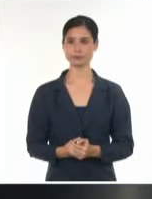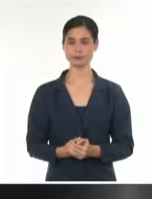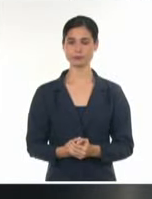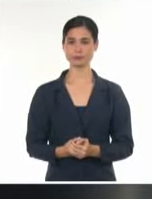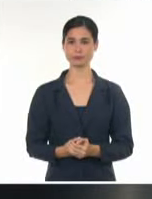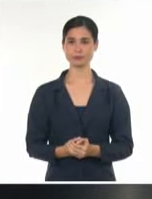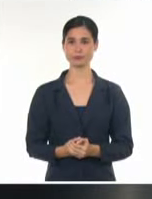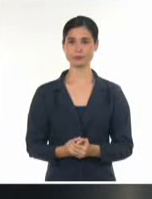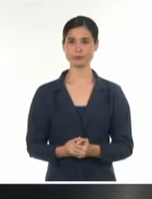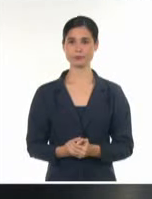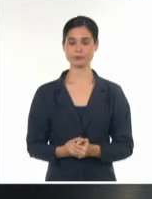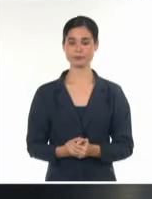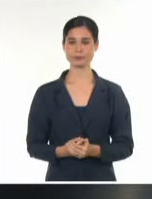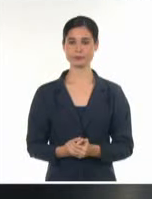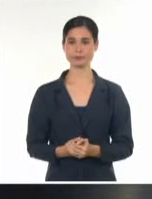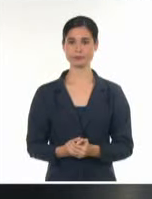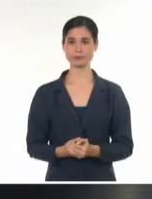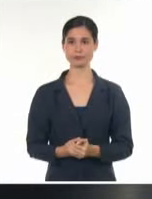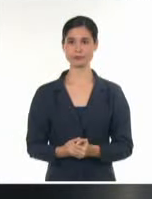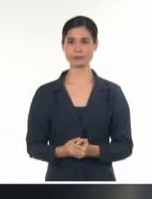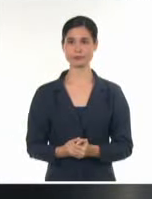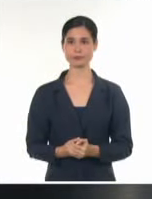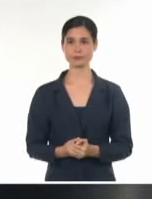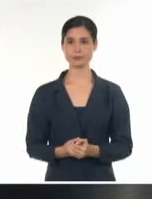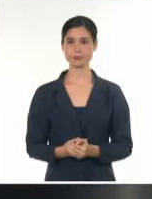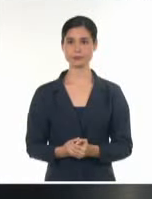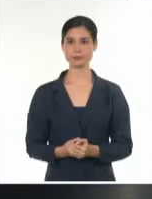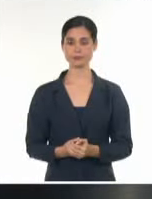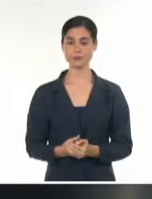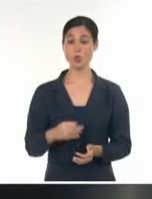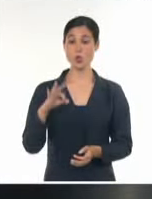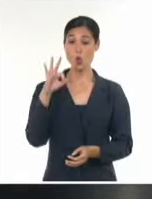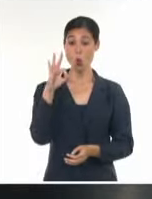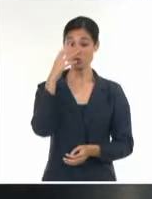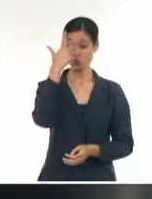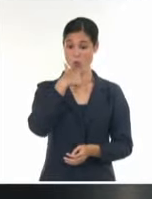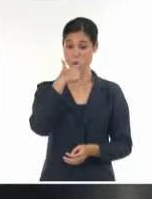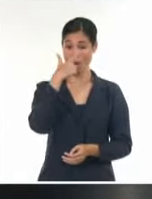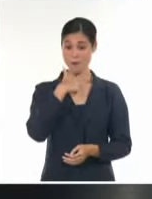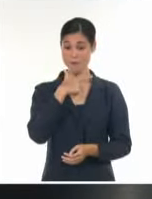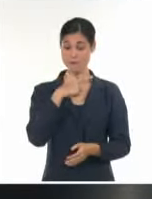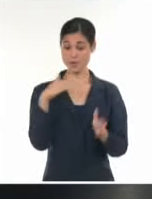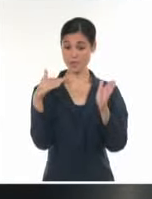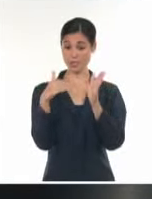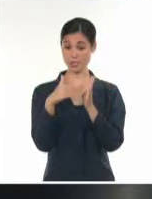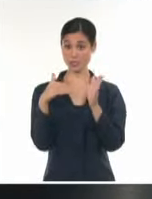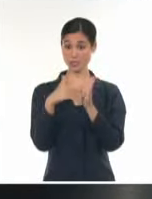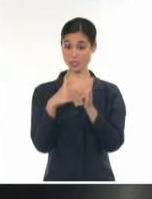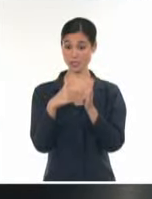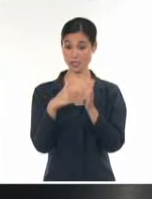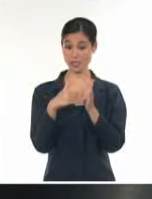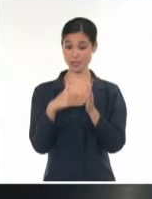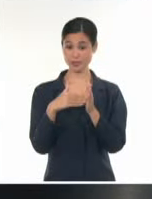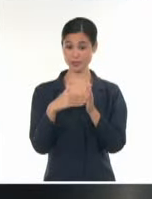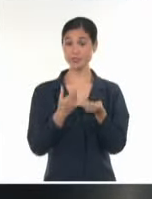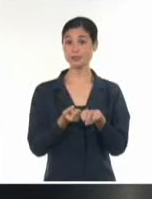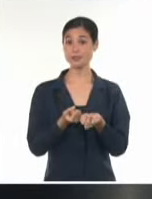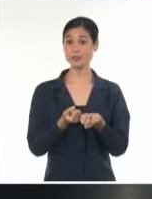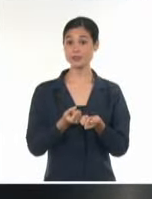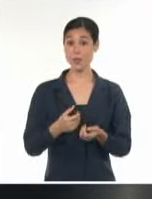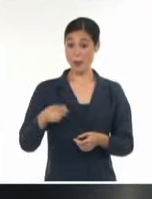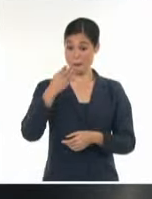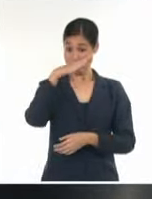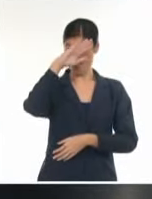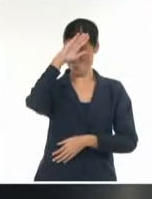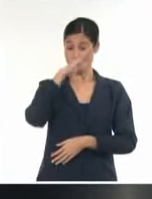Y en la tarde del próximo 8 de abril será visible de forma parcial en el país un eclipse total de sol. Así lo